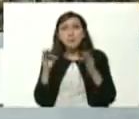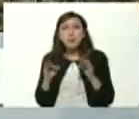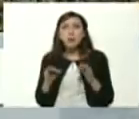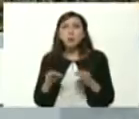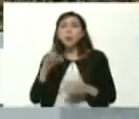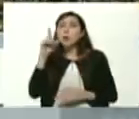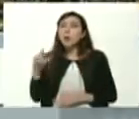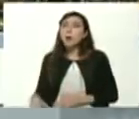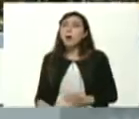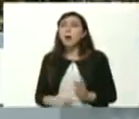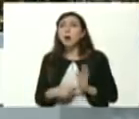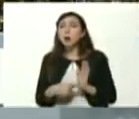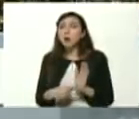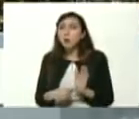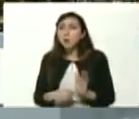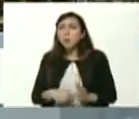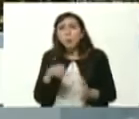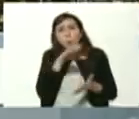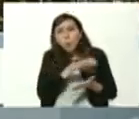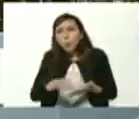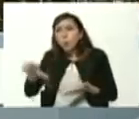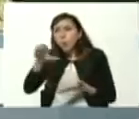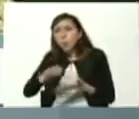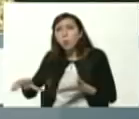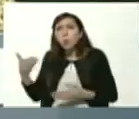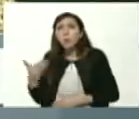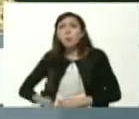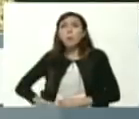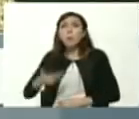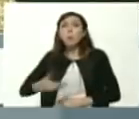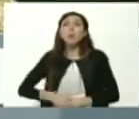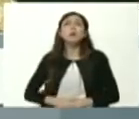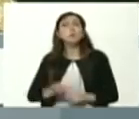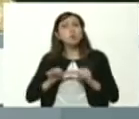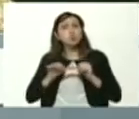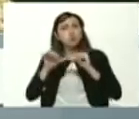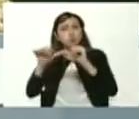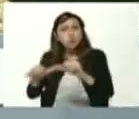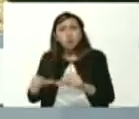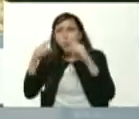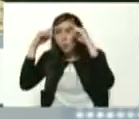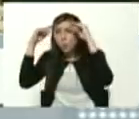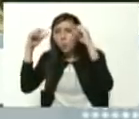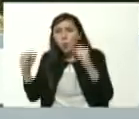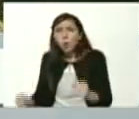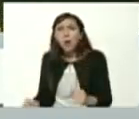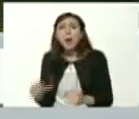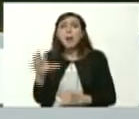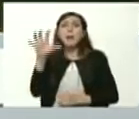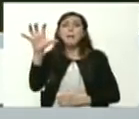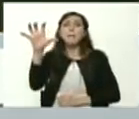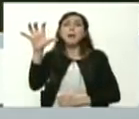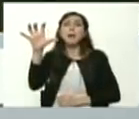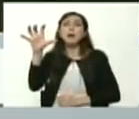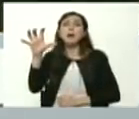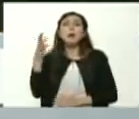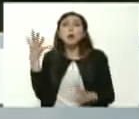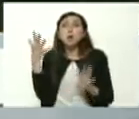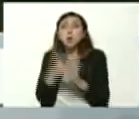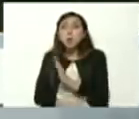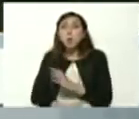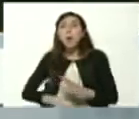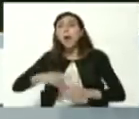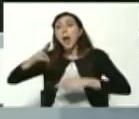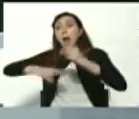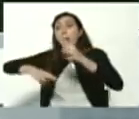ha meritado bueno toda una inversión un seguimiento de los mejores profesionales del país en materia de arquitectura